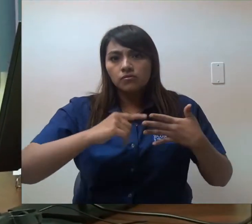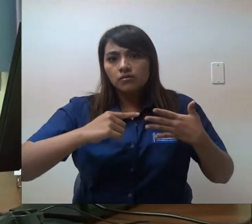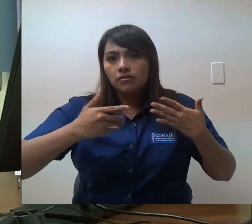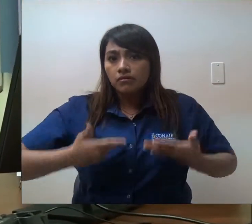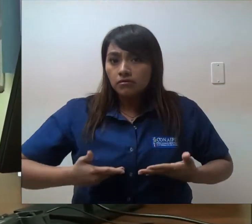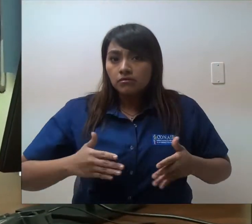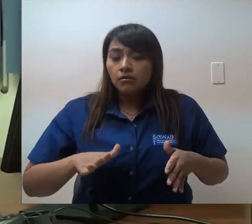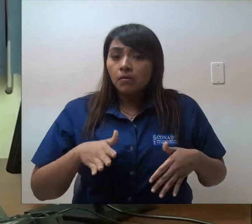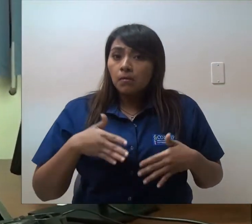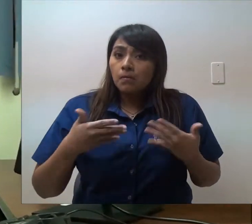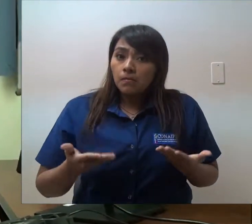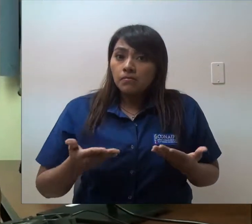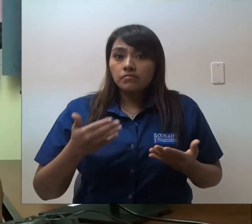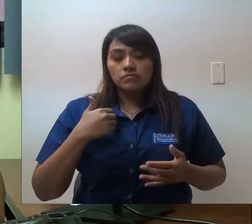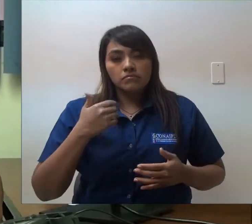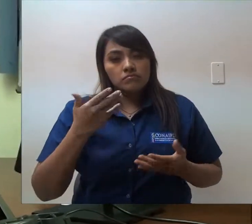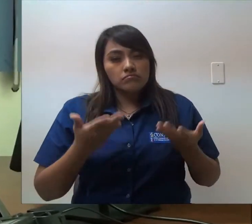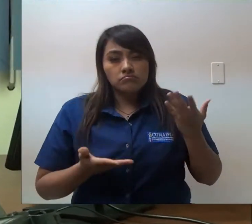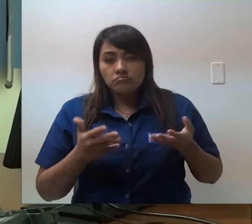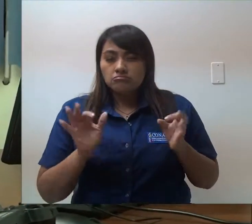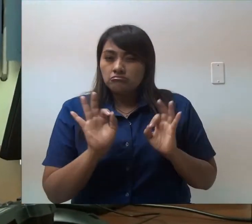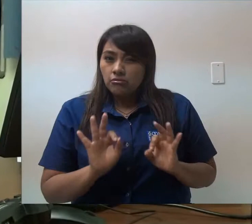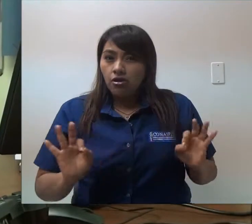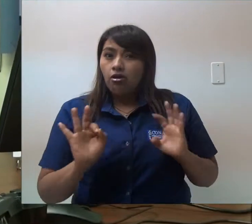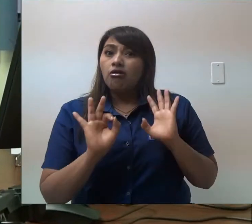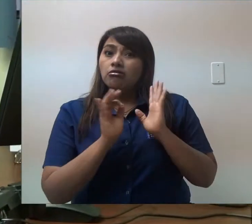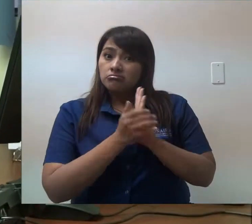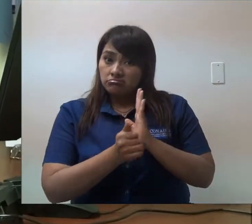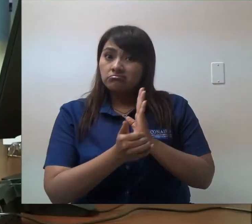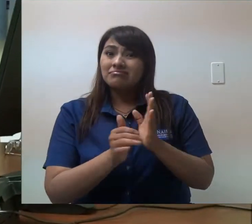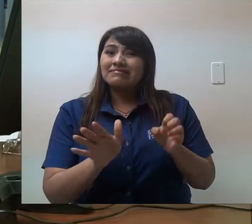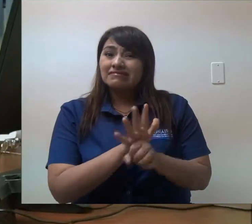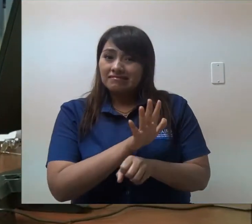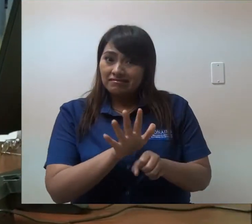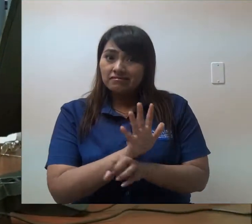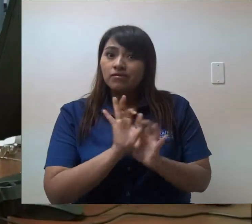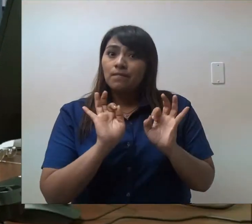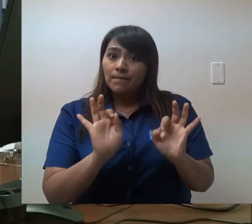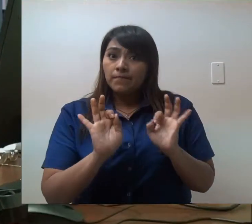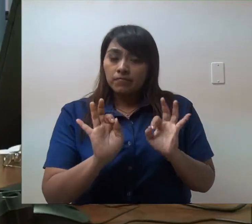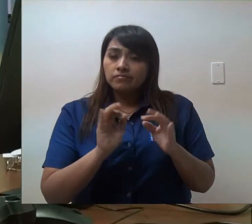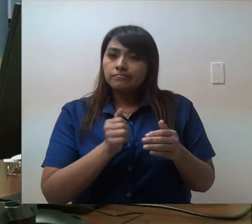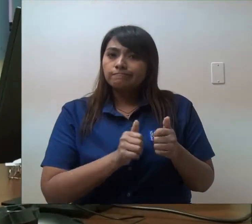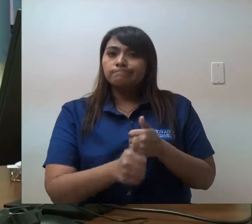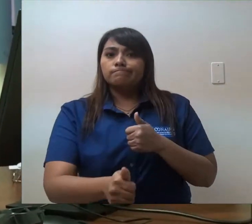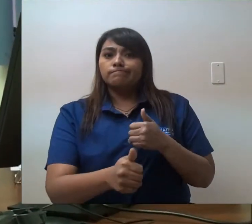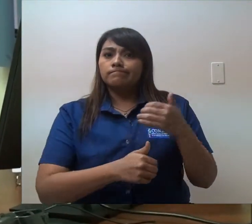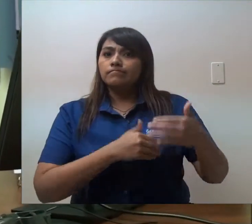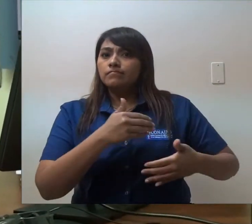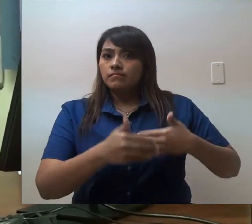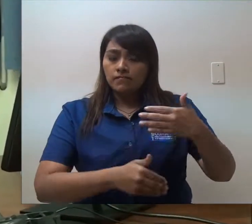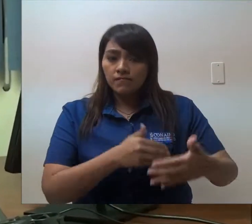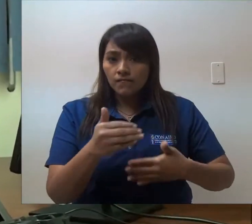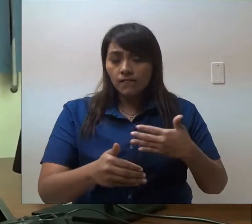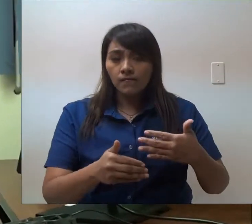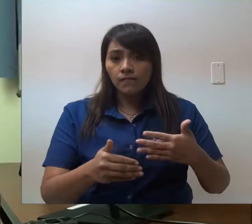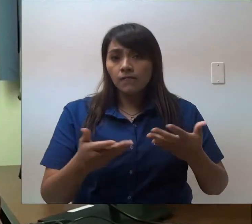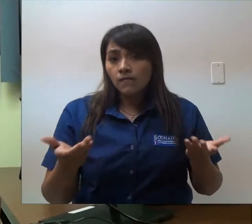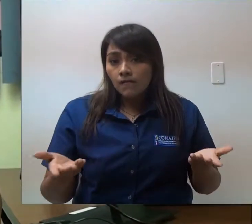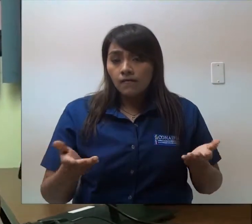conciencia a la sociedad sobre esos derechos porque es la manera quizás más eficaz de